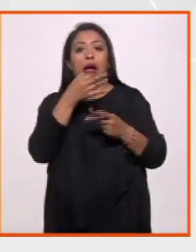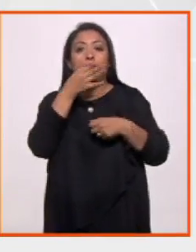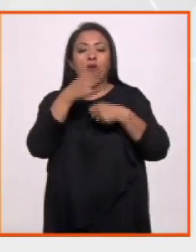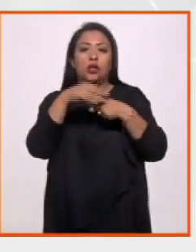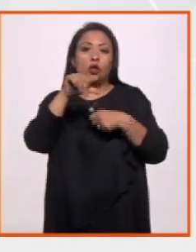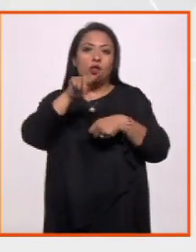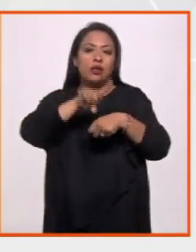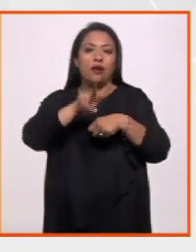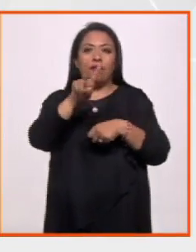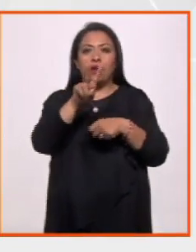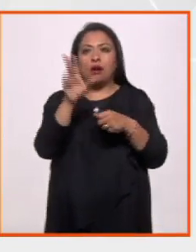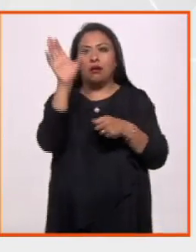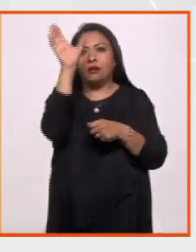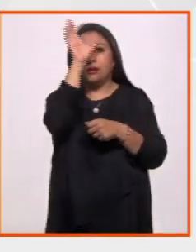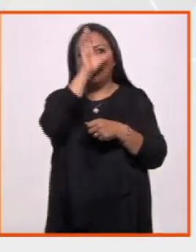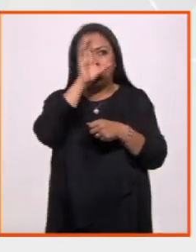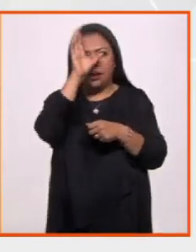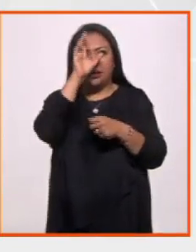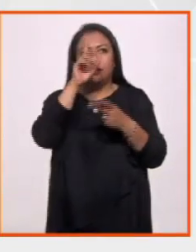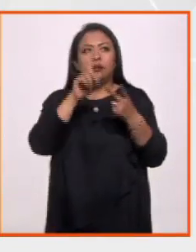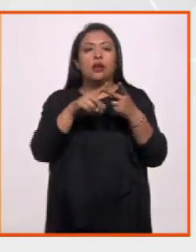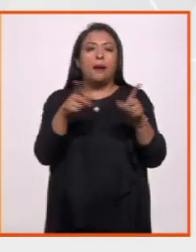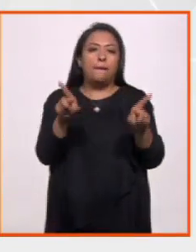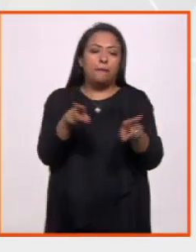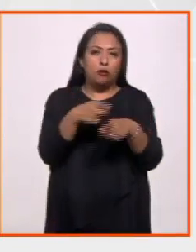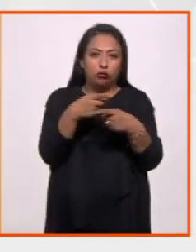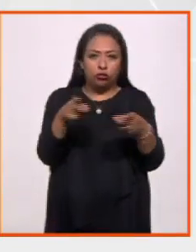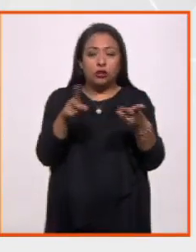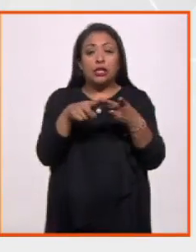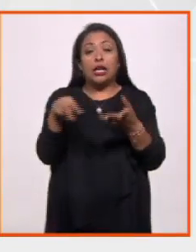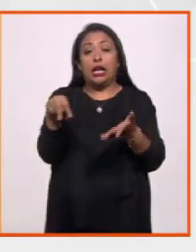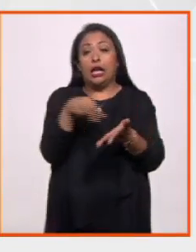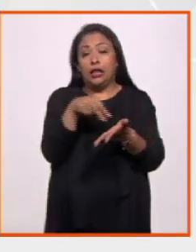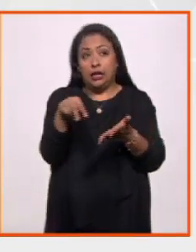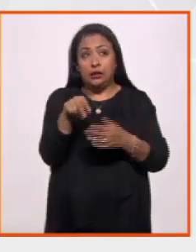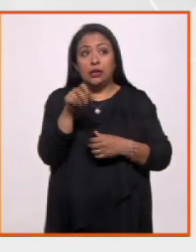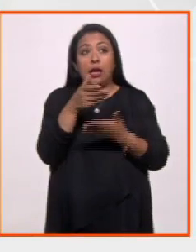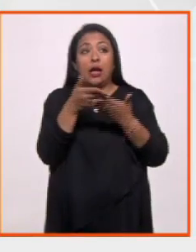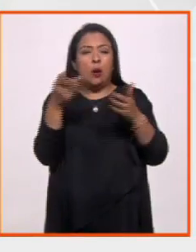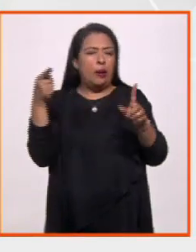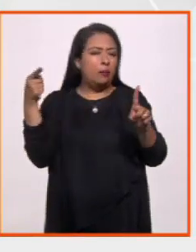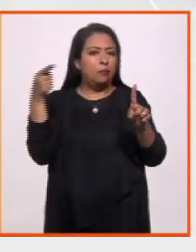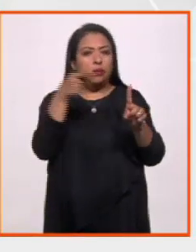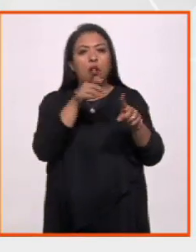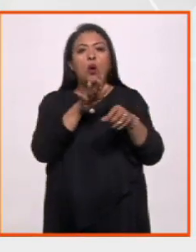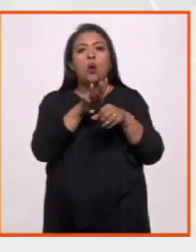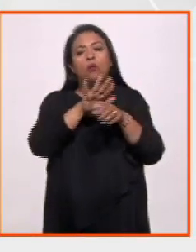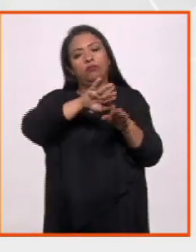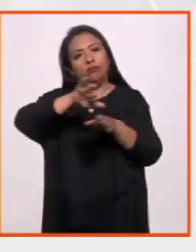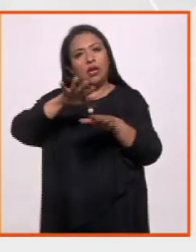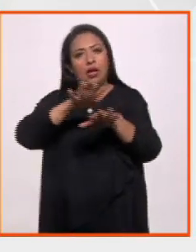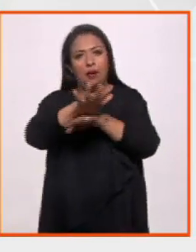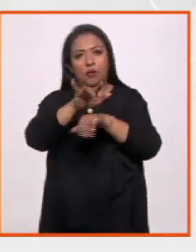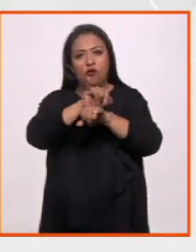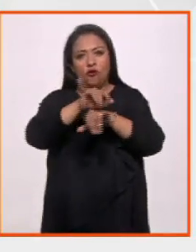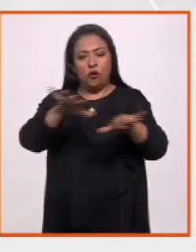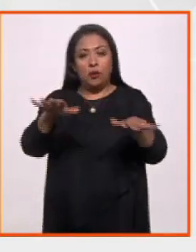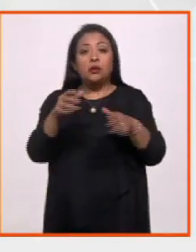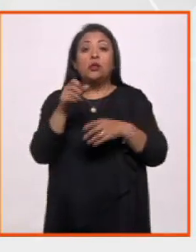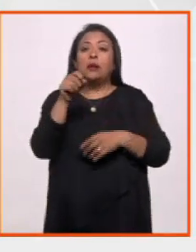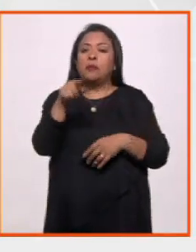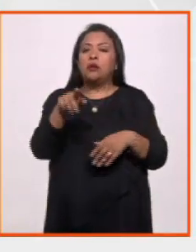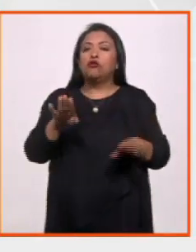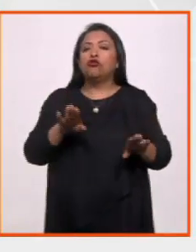un viernes de mucha ciencia, de mucha música, danza. Y vamos directamente a otra información también de